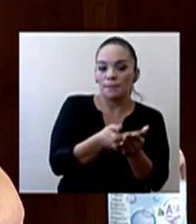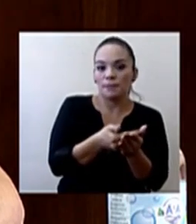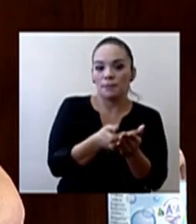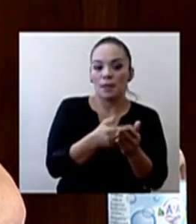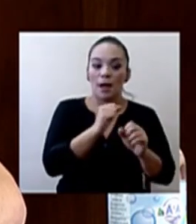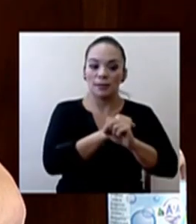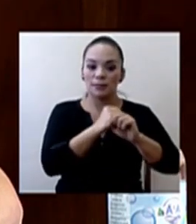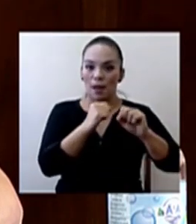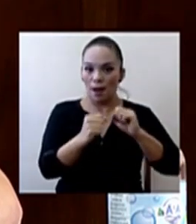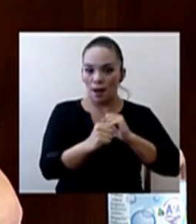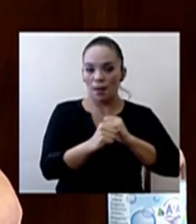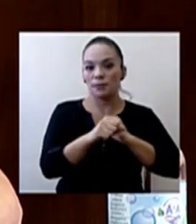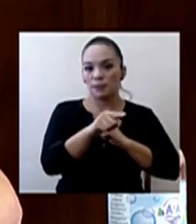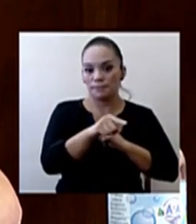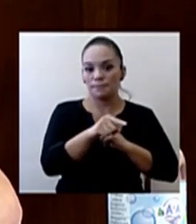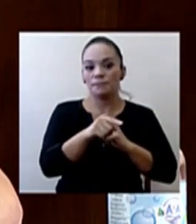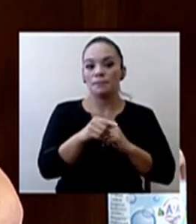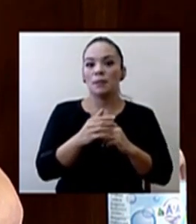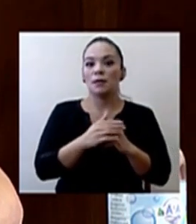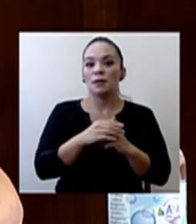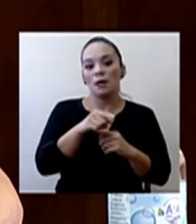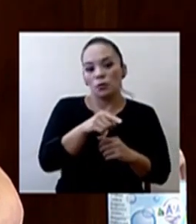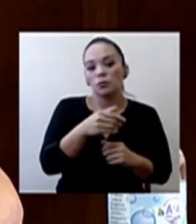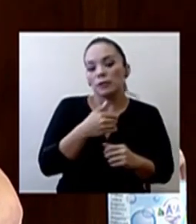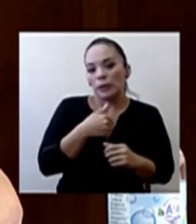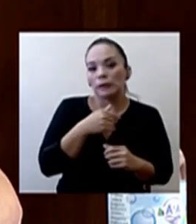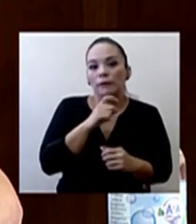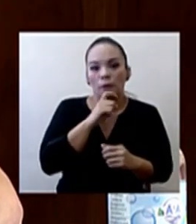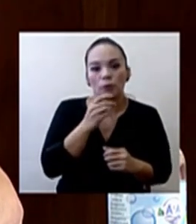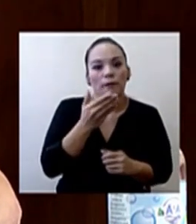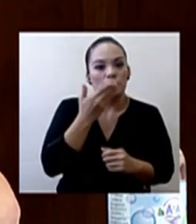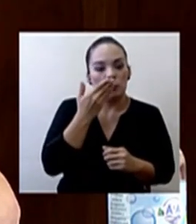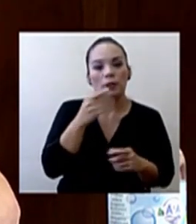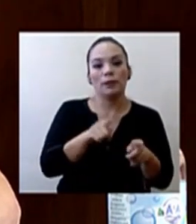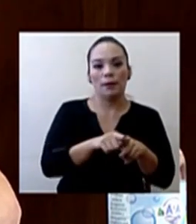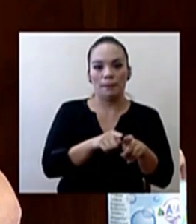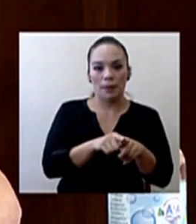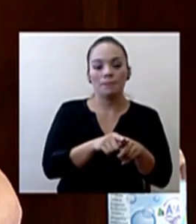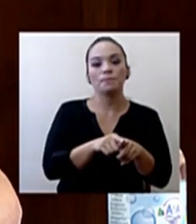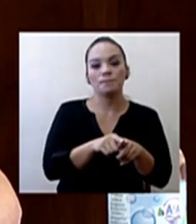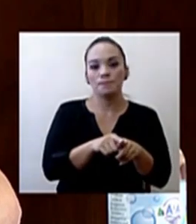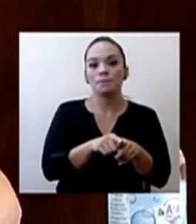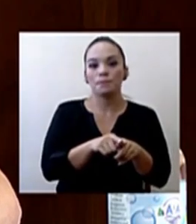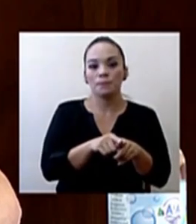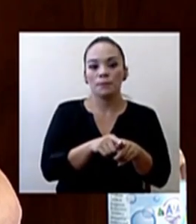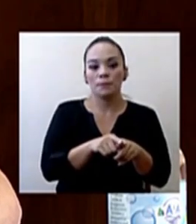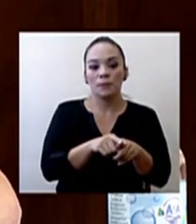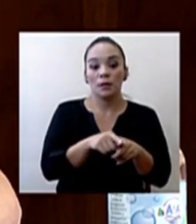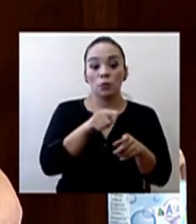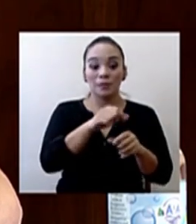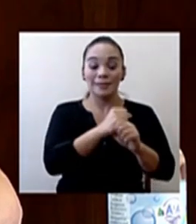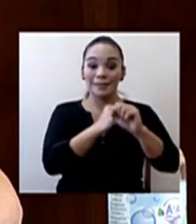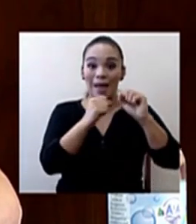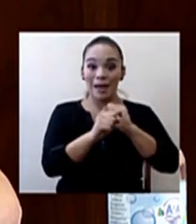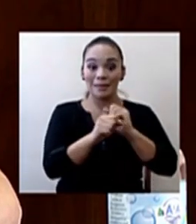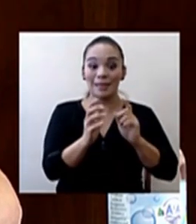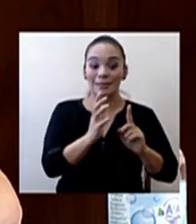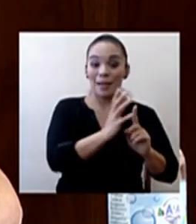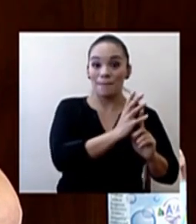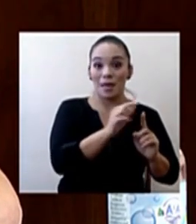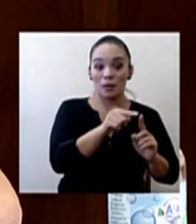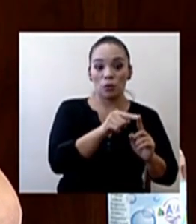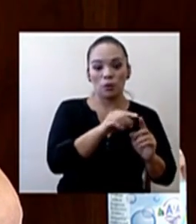aislamiento y también pues tienen compromiso respiratorio importante y pasan de las salas de aislamiento a,